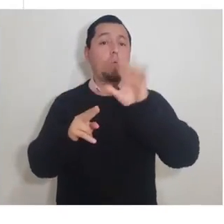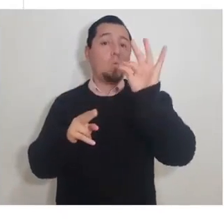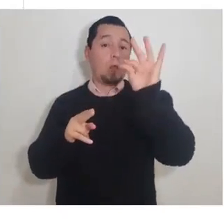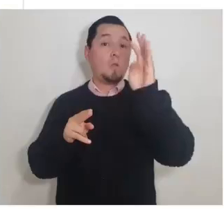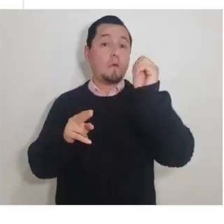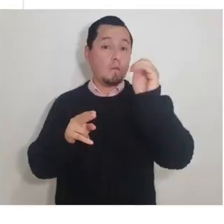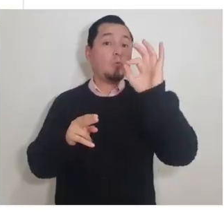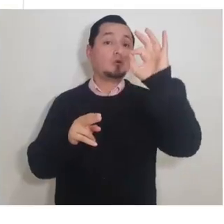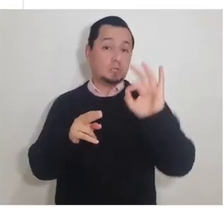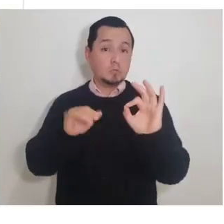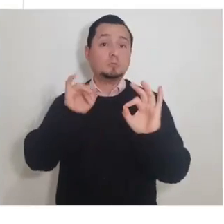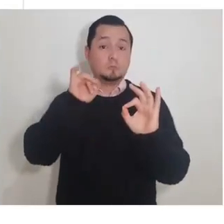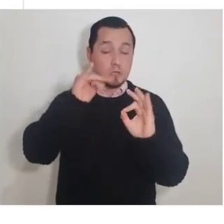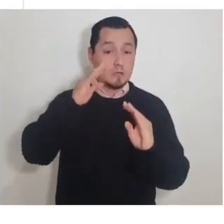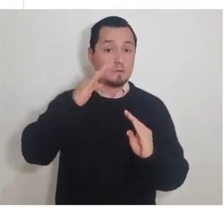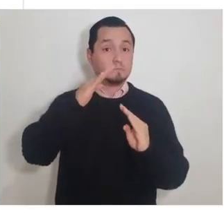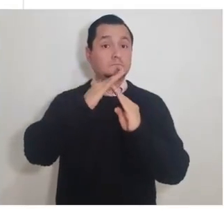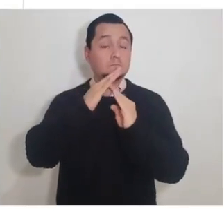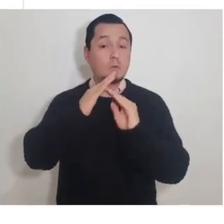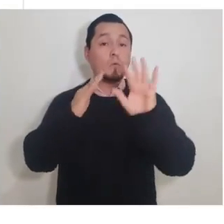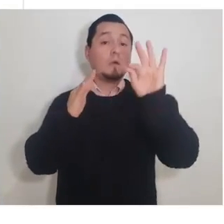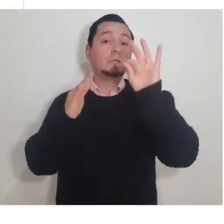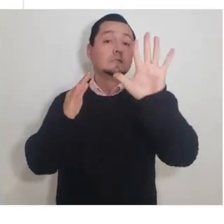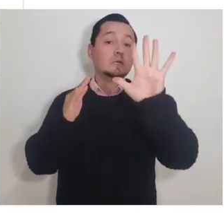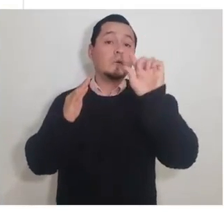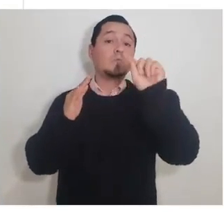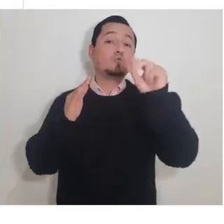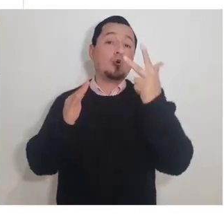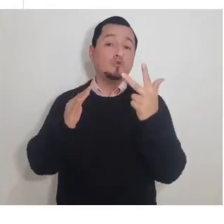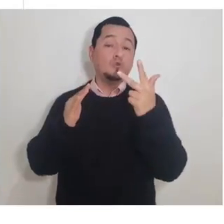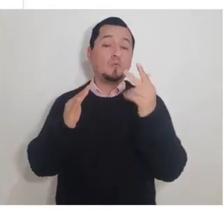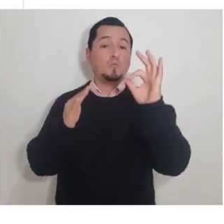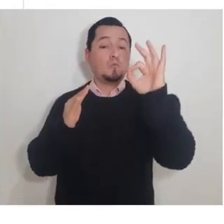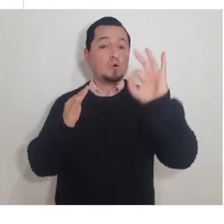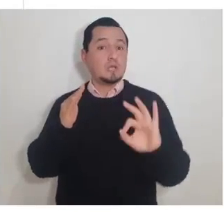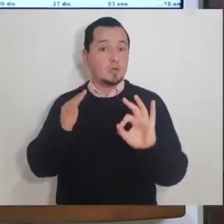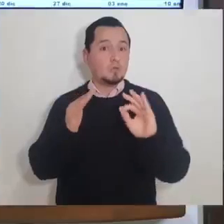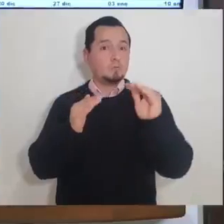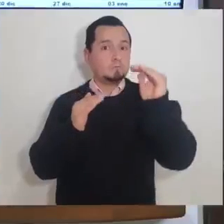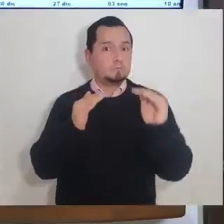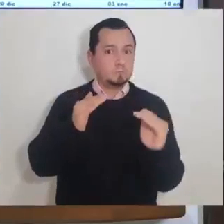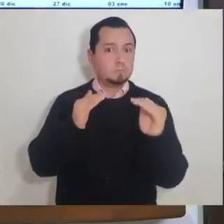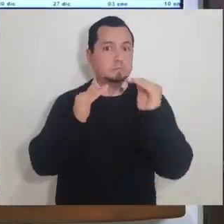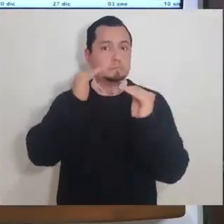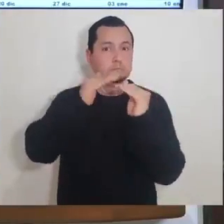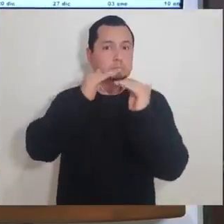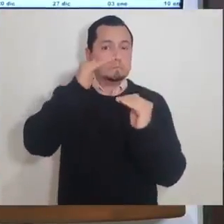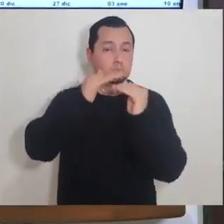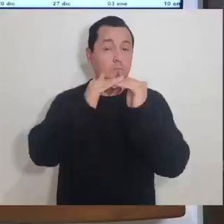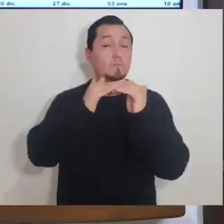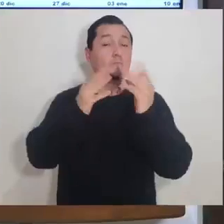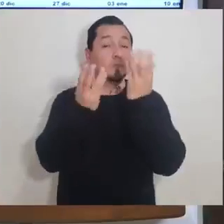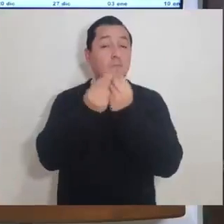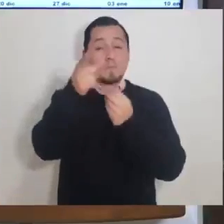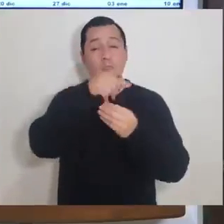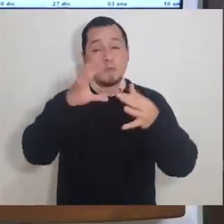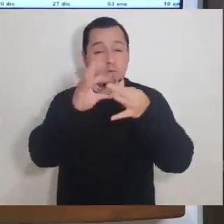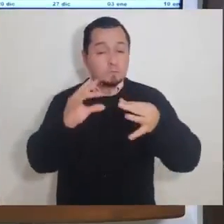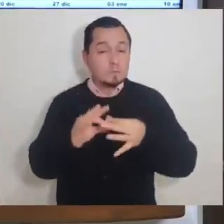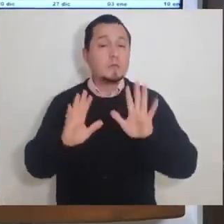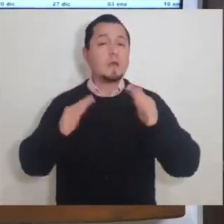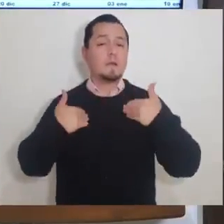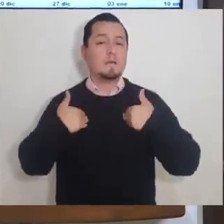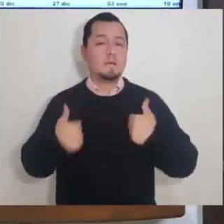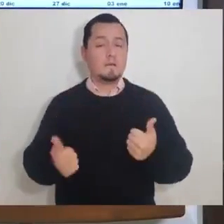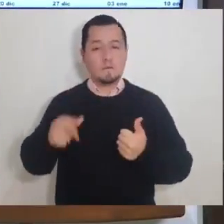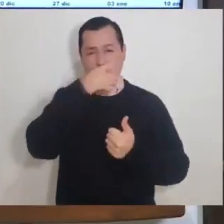49%. El día de hoy estamos con 45.8%. Entonces, en ese sentido, lo que queremos explicarles a todos es que